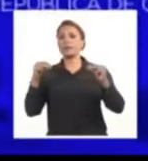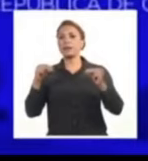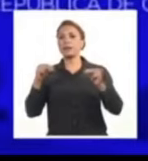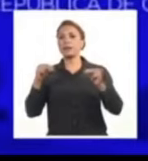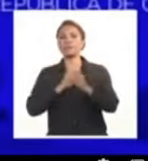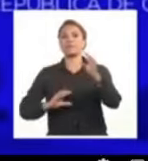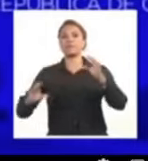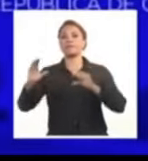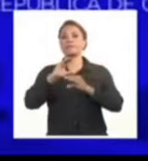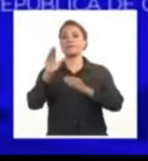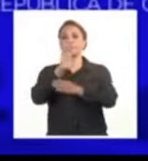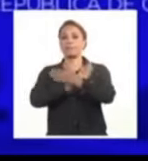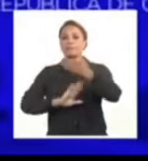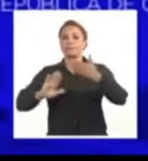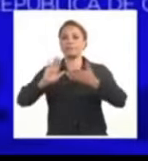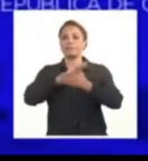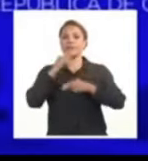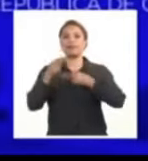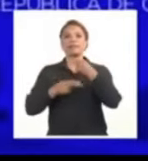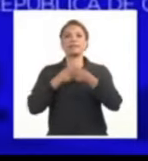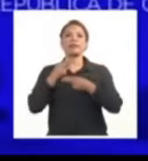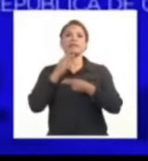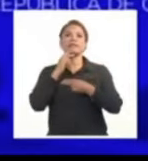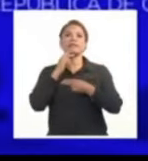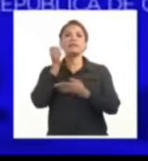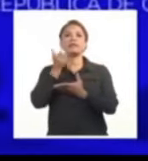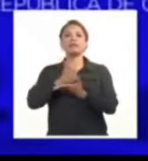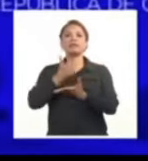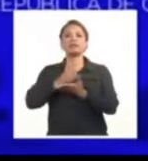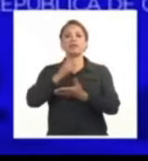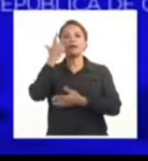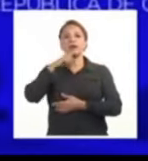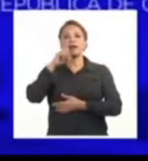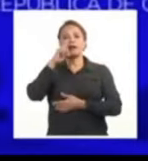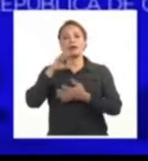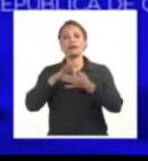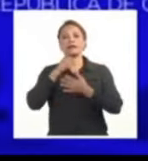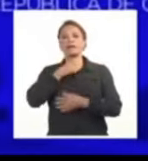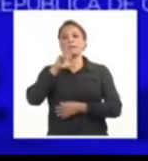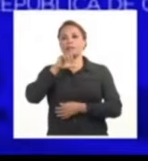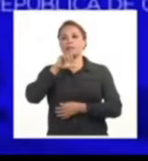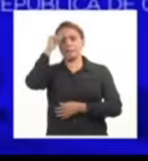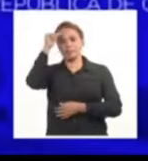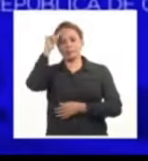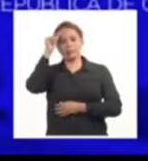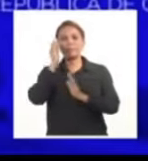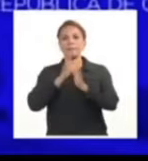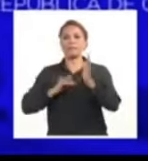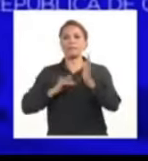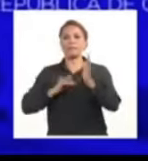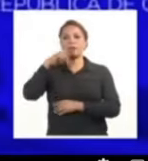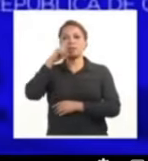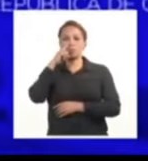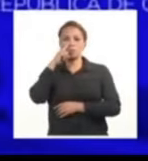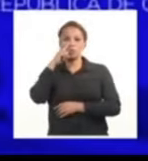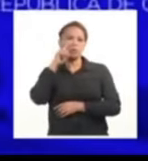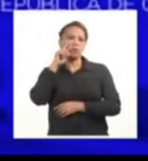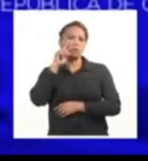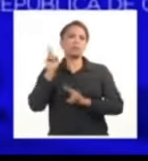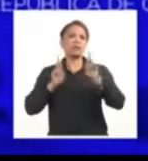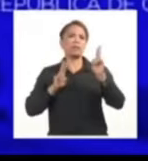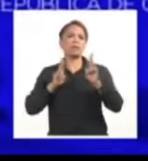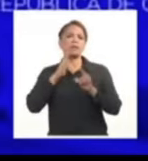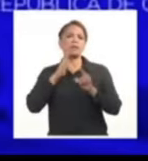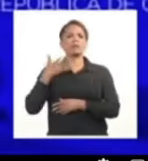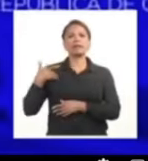novena cumbre de las Américas que se celebrará en la ciudad de Los Ángeles este mes de junio se negó a atender los justos reclamos